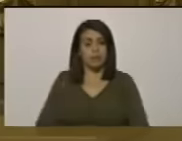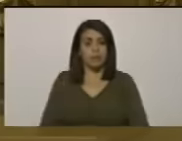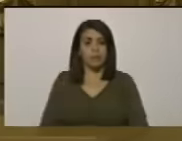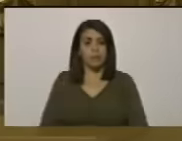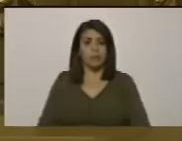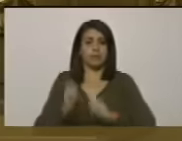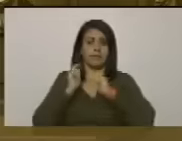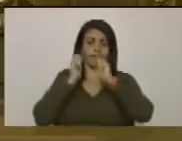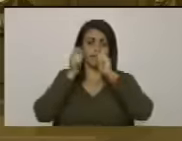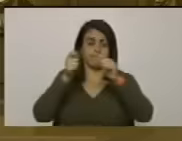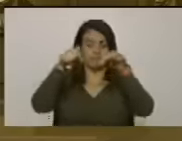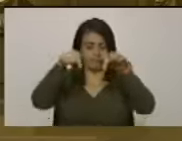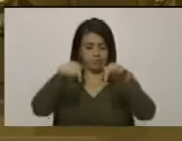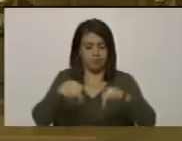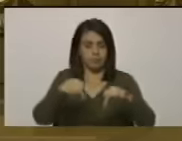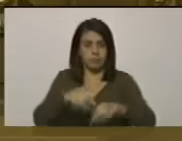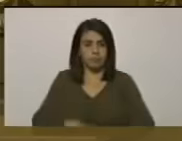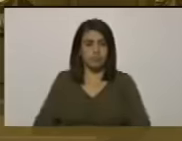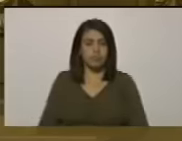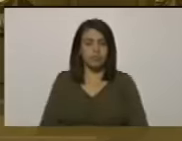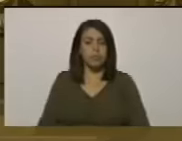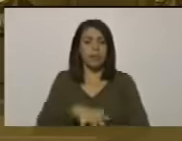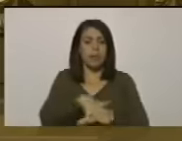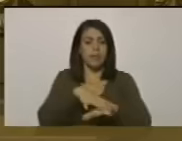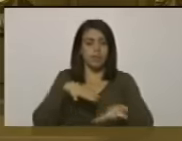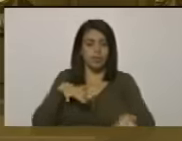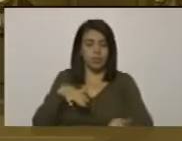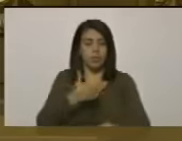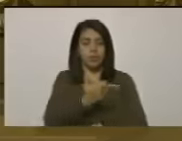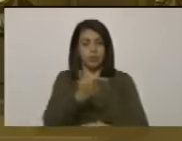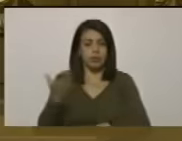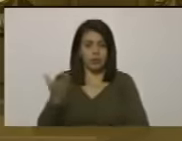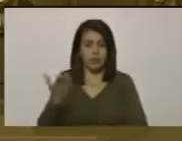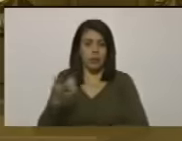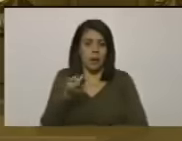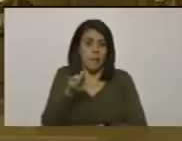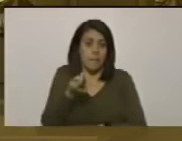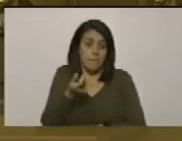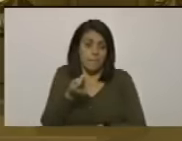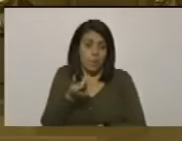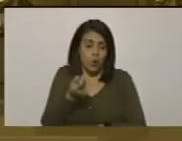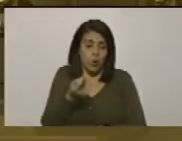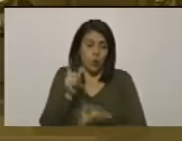designado acá por la mayoría de ustedes y por la minoría nuestra